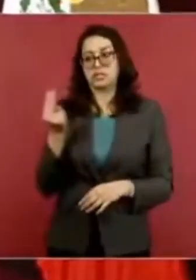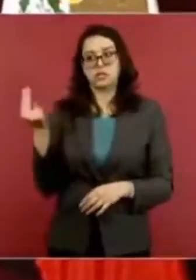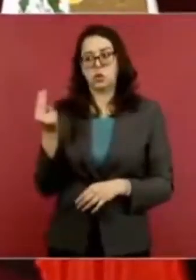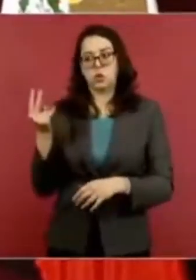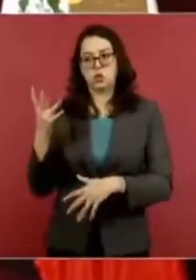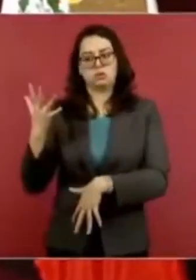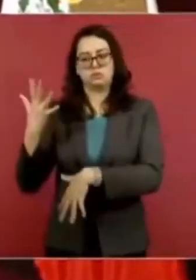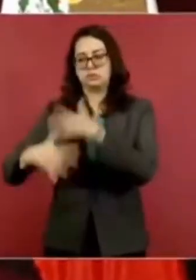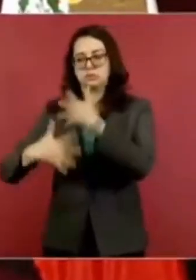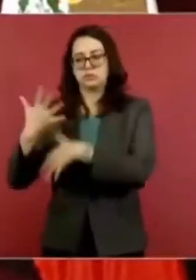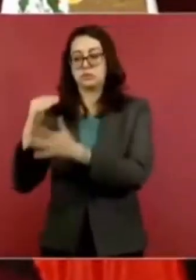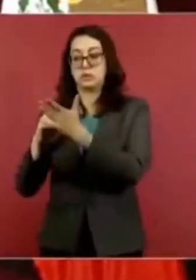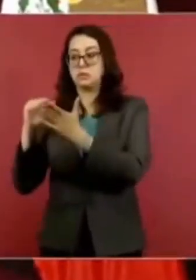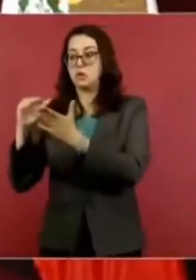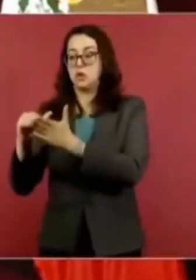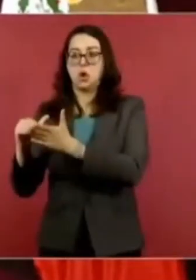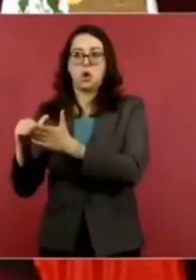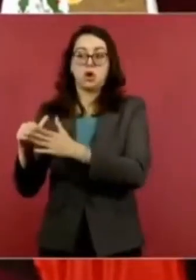no está de más,